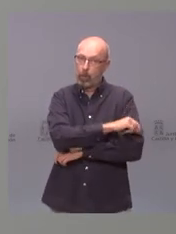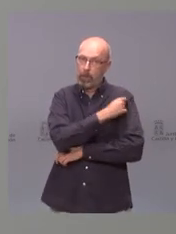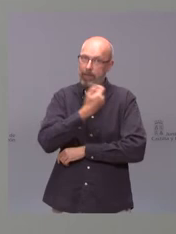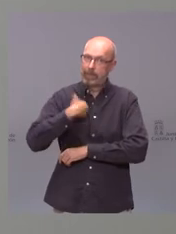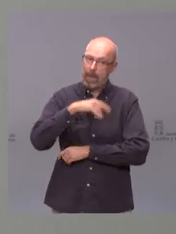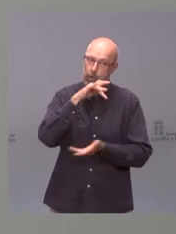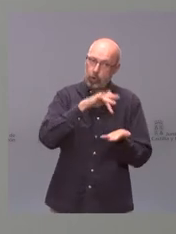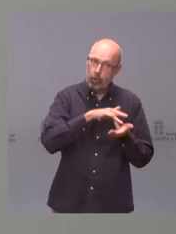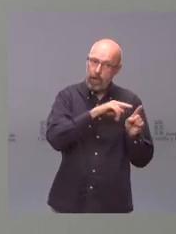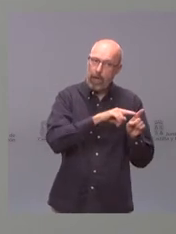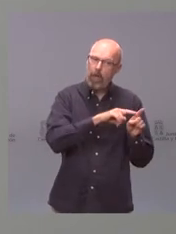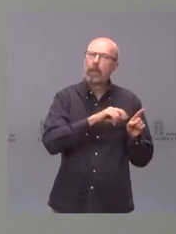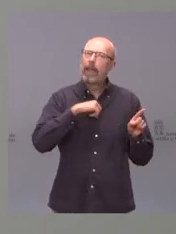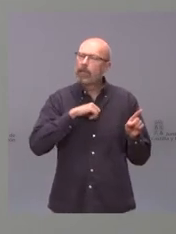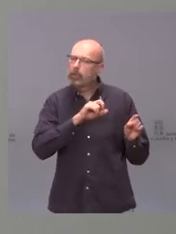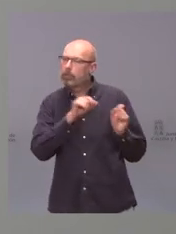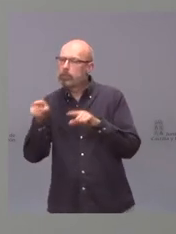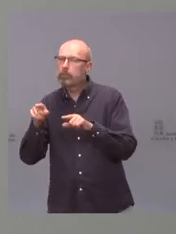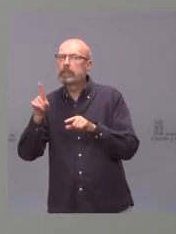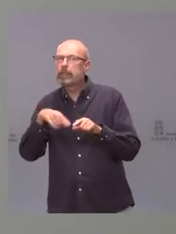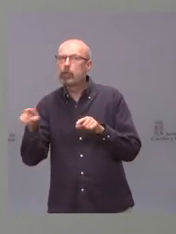tenemos muy claro en el nivel